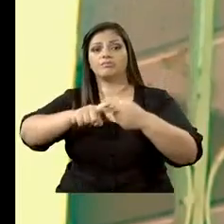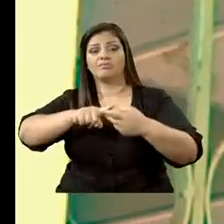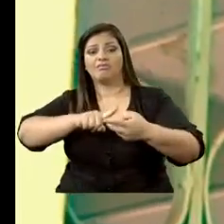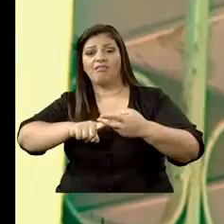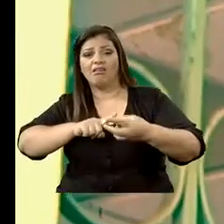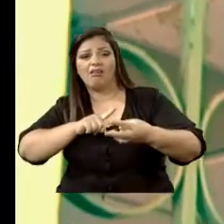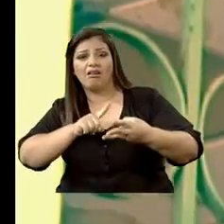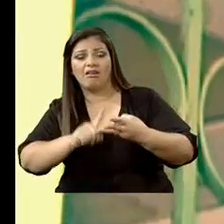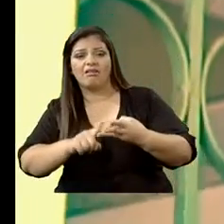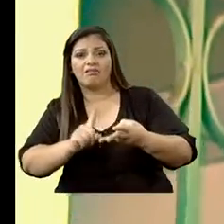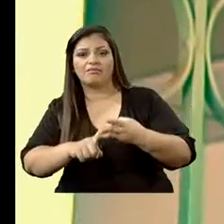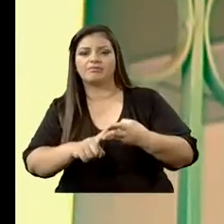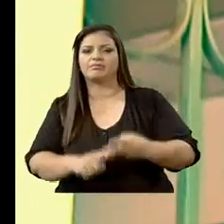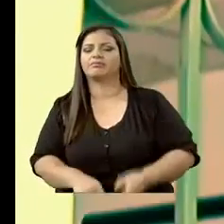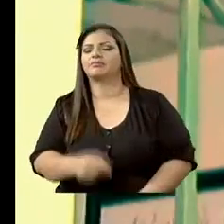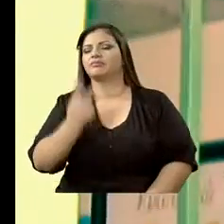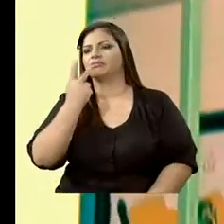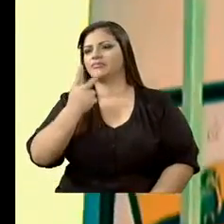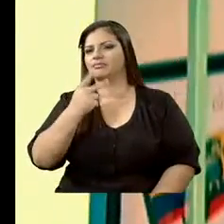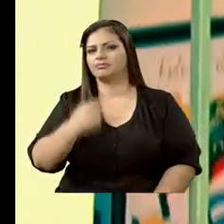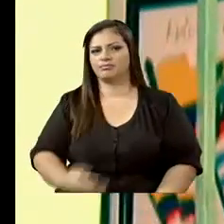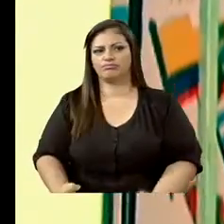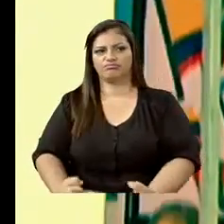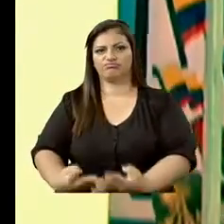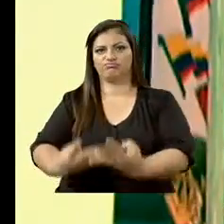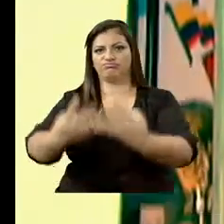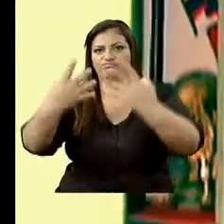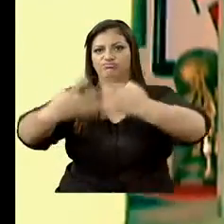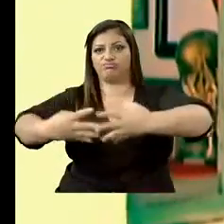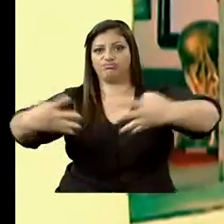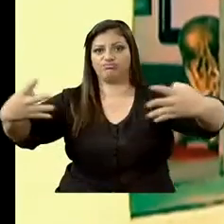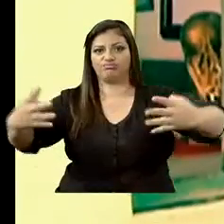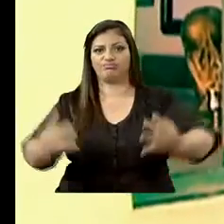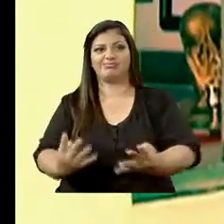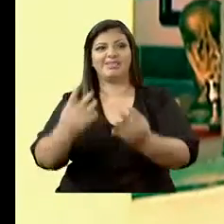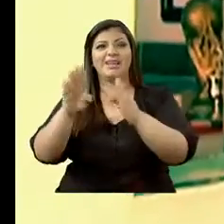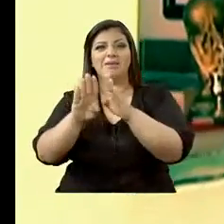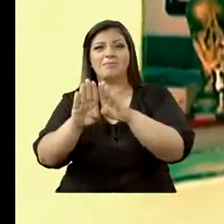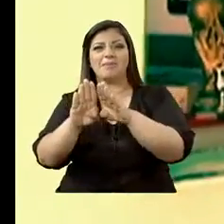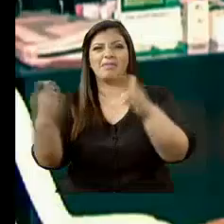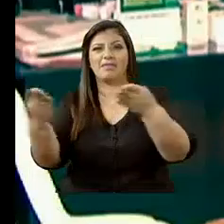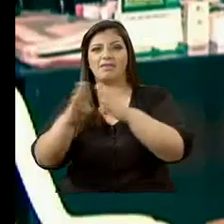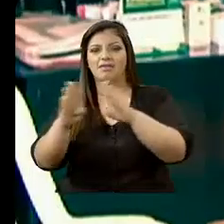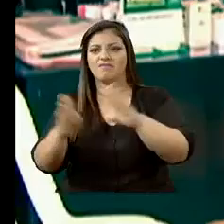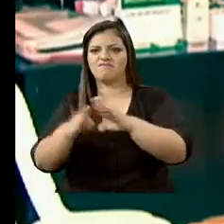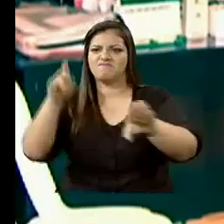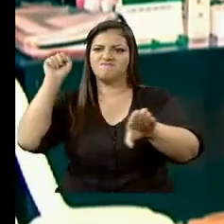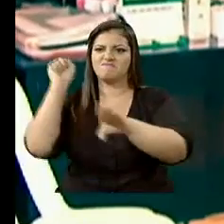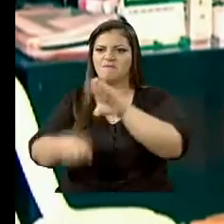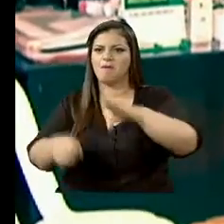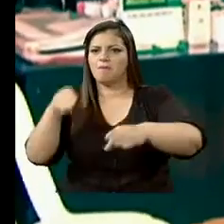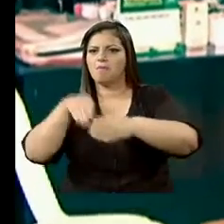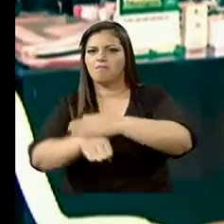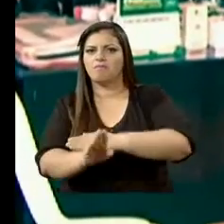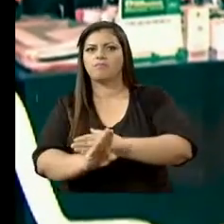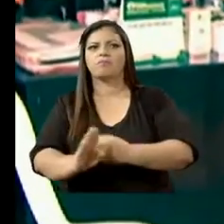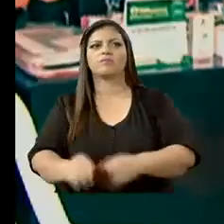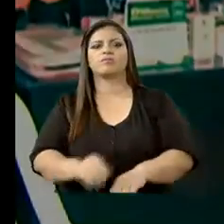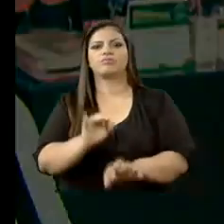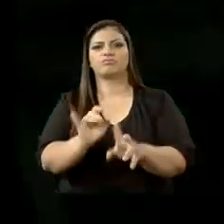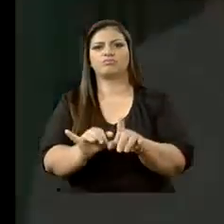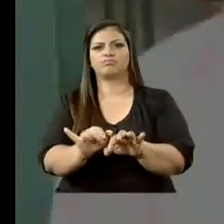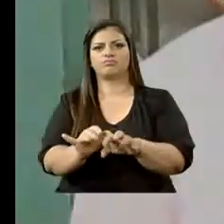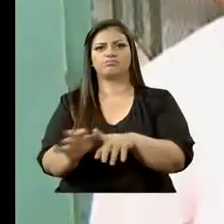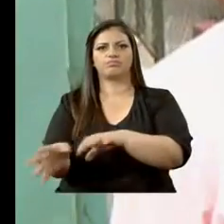es donde han dañado las rejas de la ventana y han ingresado. Se han llevado la computadora,